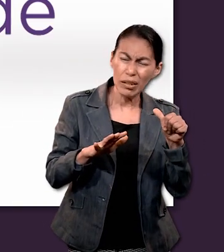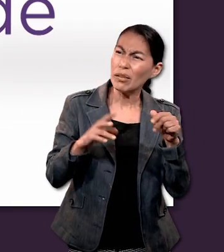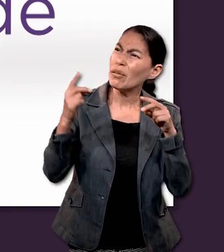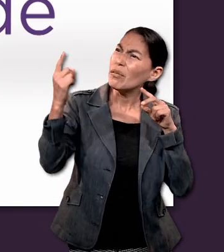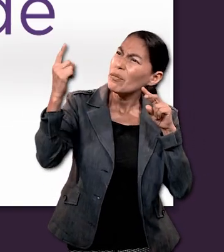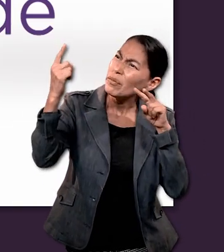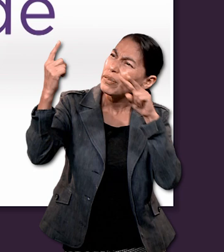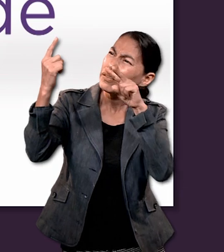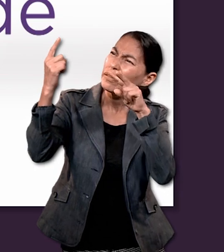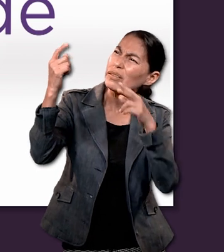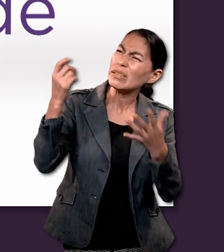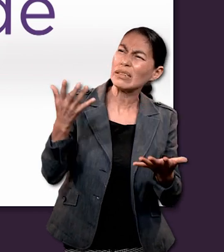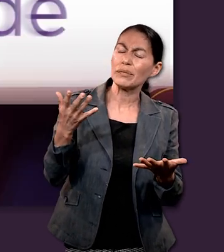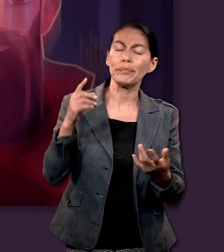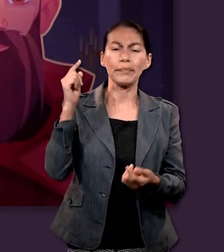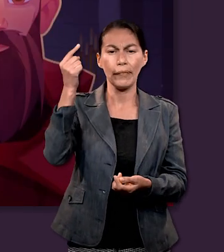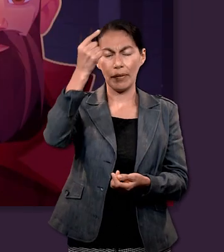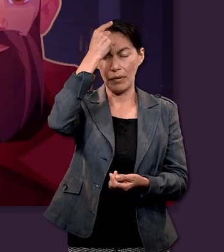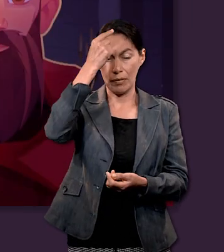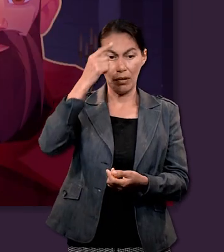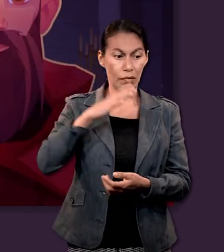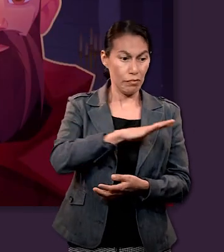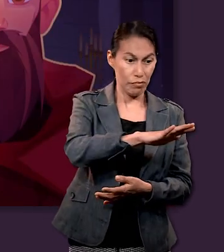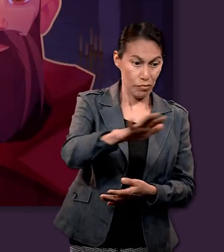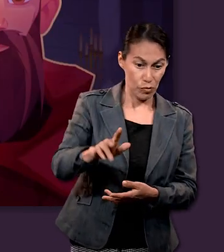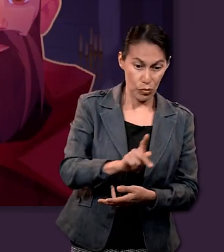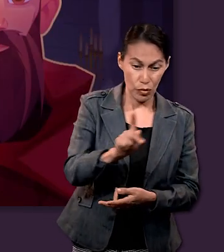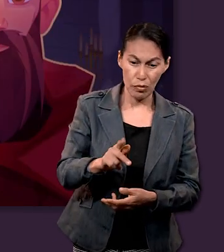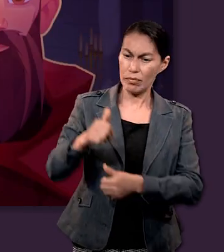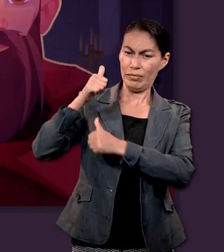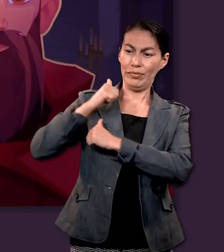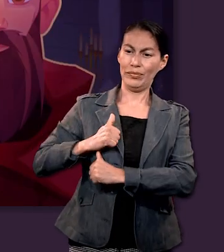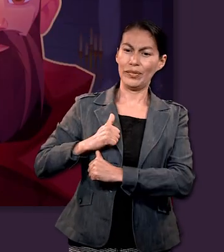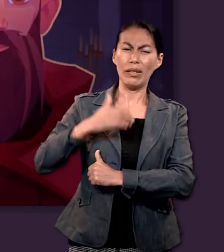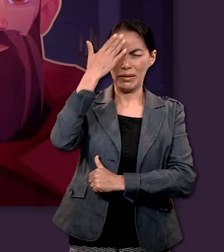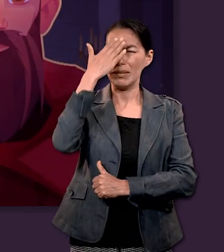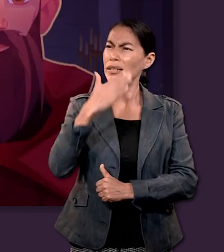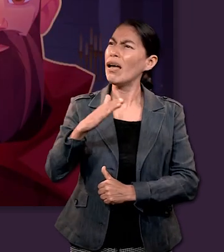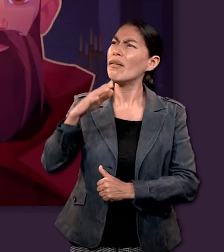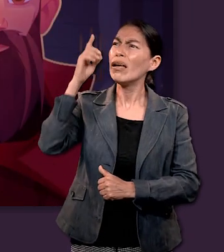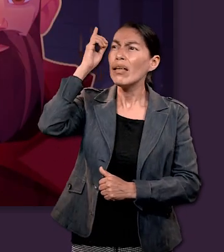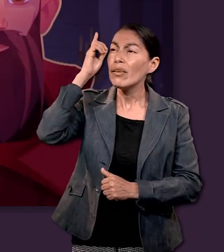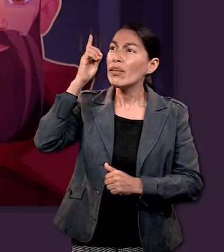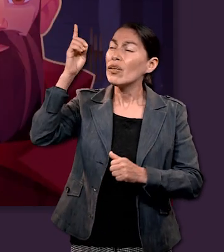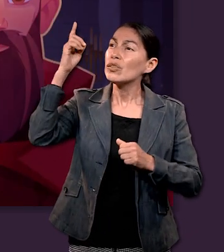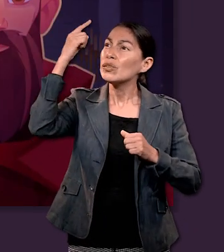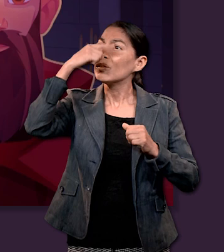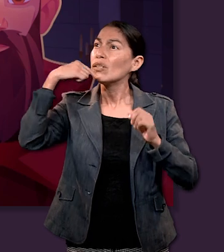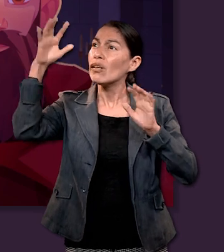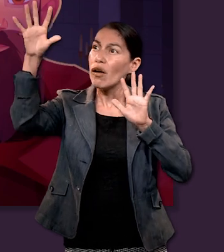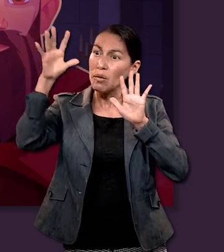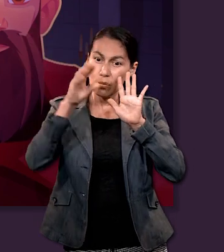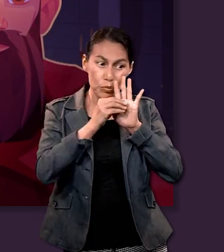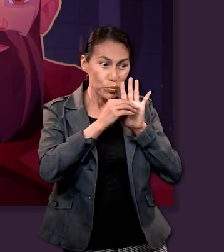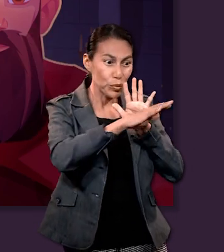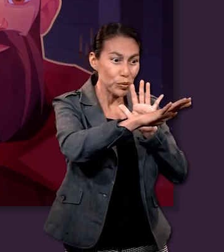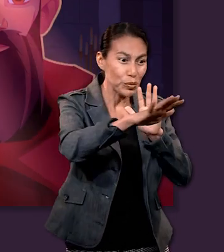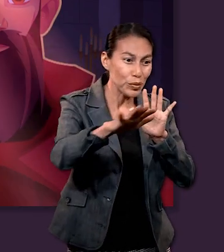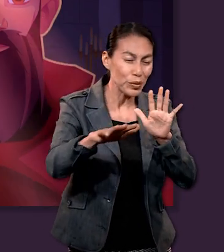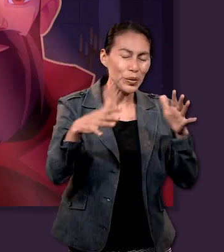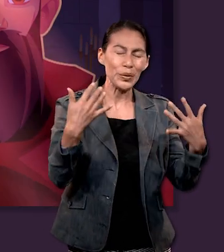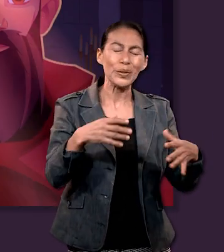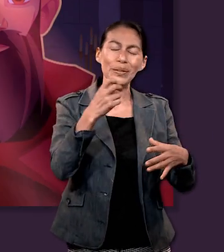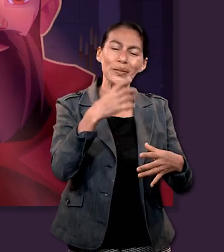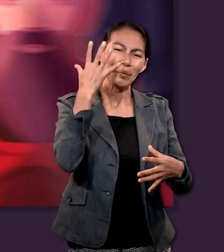Como dirigente del pueblo de Dios, David sabe que Israel será bendecido solamente si Dios hace brillar su